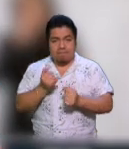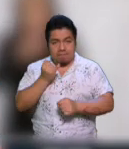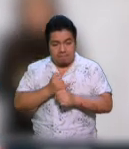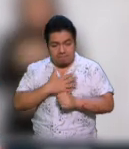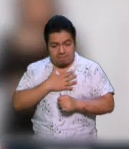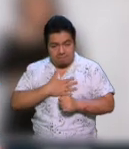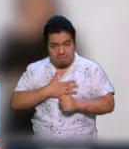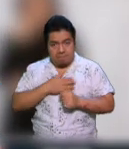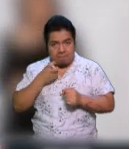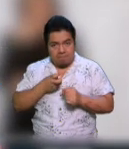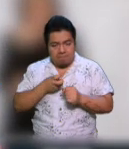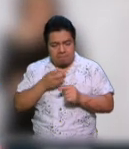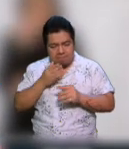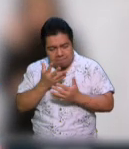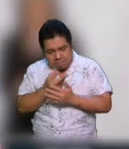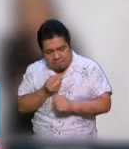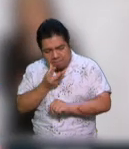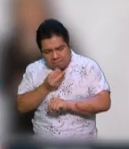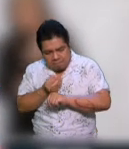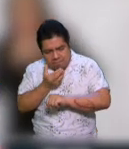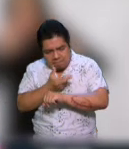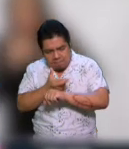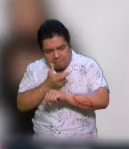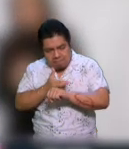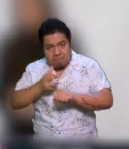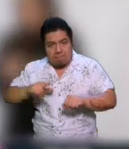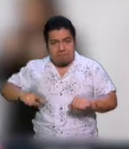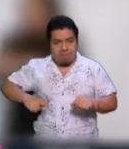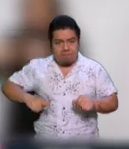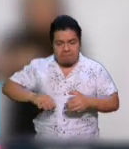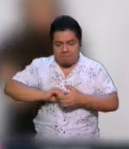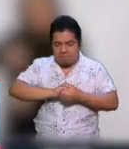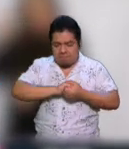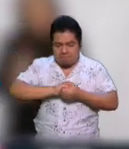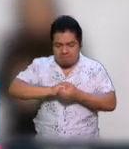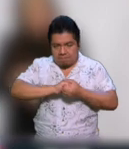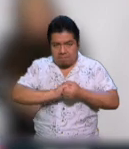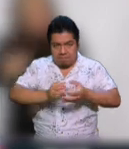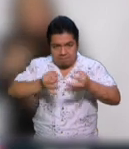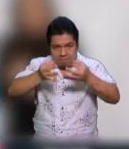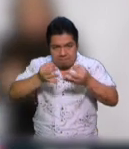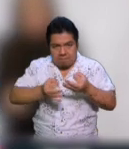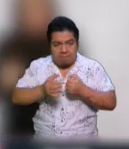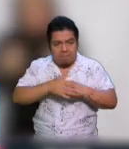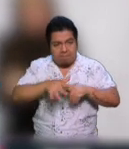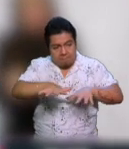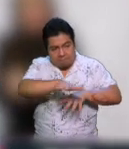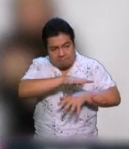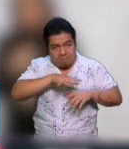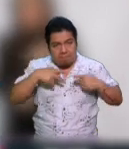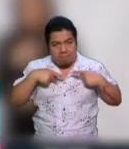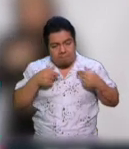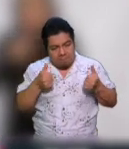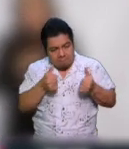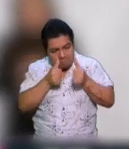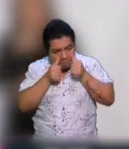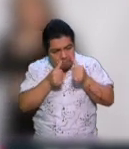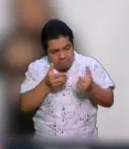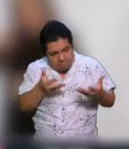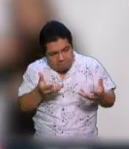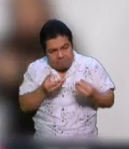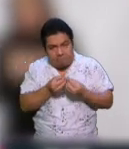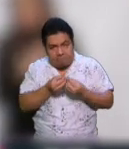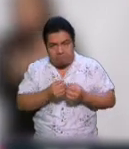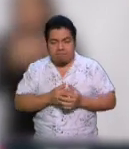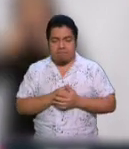Con todo ello y con un gobierno que sea íntegro, más eficiente y cada vez más cercano a la gente. Todo esto de la mano.